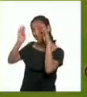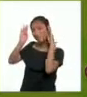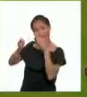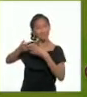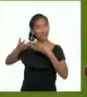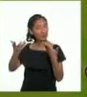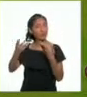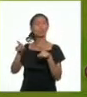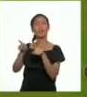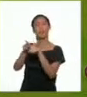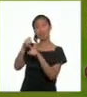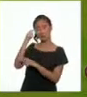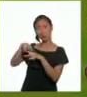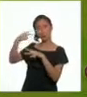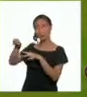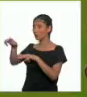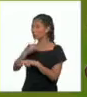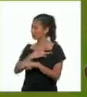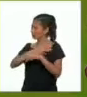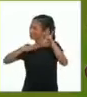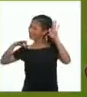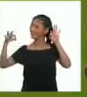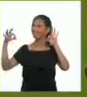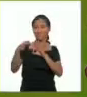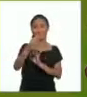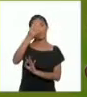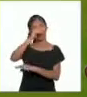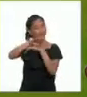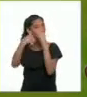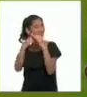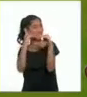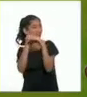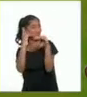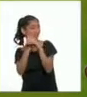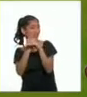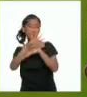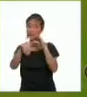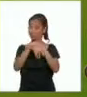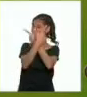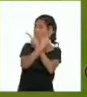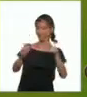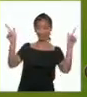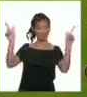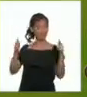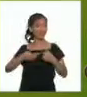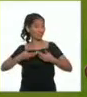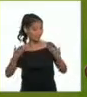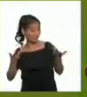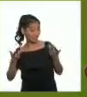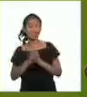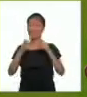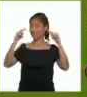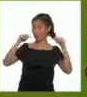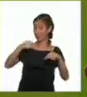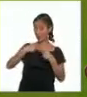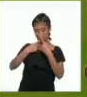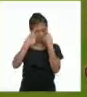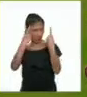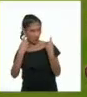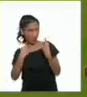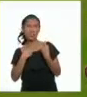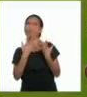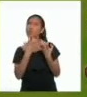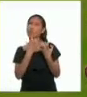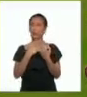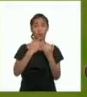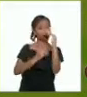ponerme en los zapatos de mis vecinos y aprender que todos somos iguales porque somos libres por eso si ahora me preguntan ¿qué